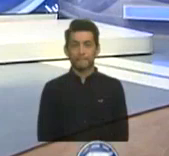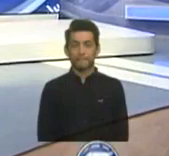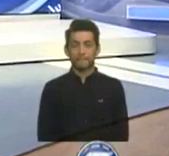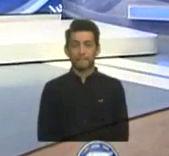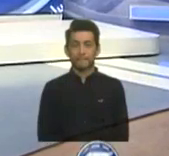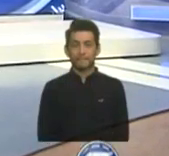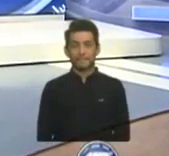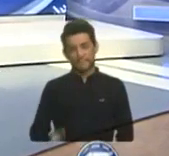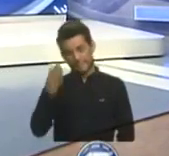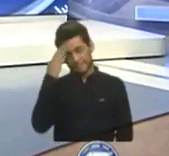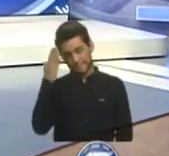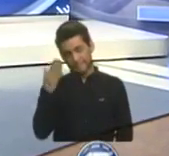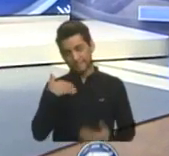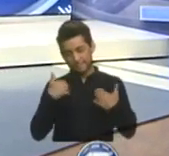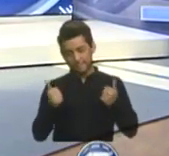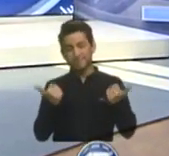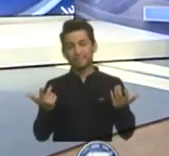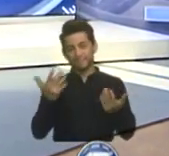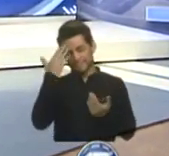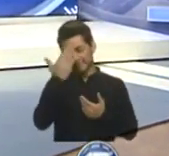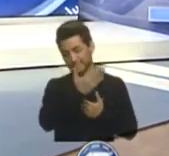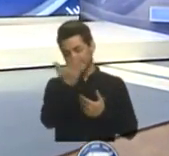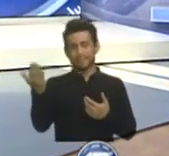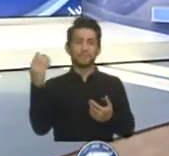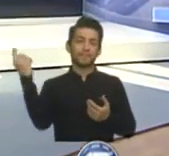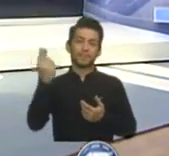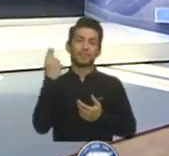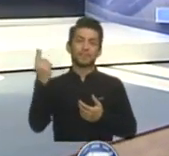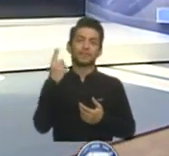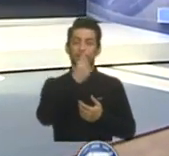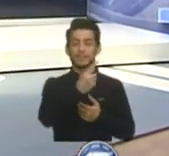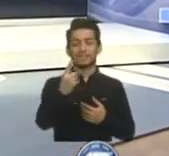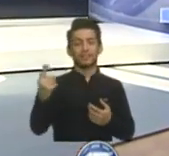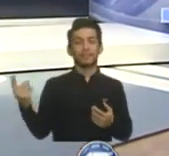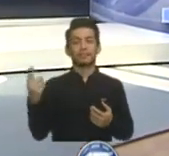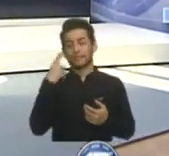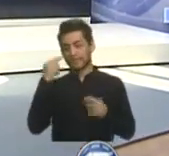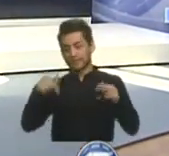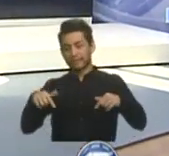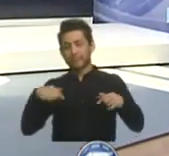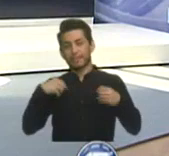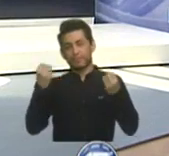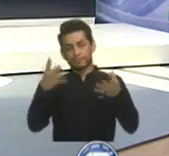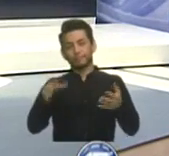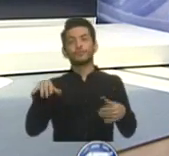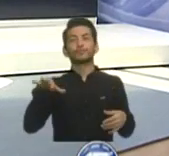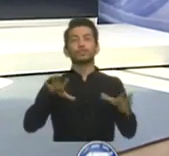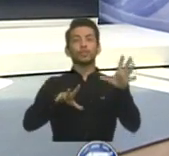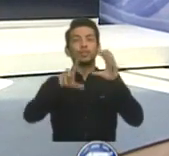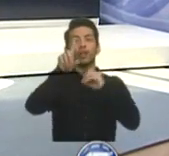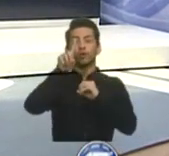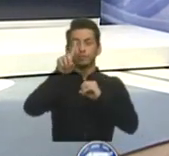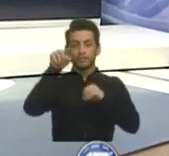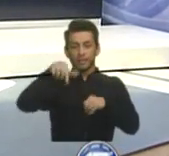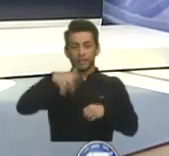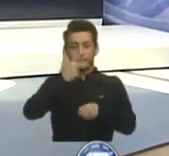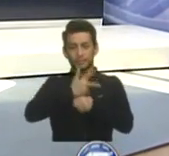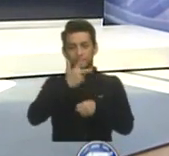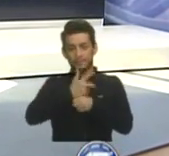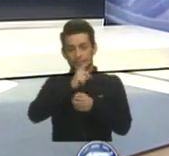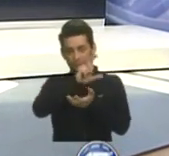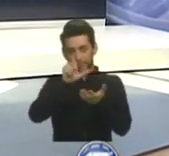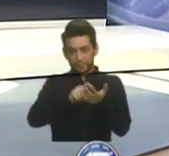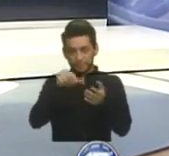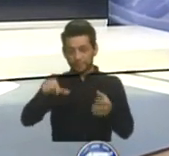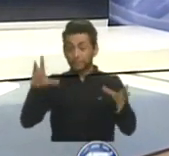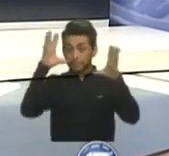¿Qué tal? ¿Cómo están? Saludos cordiales para todos y cada uno de ustedes. Desde nuestros estudios en la zona 11 de la ciudad de Guatemala, una noche de